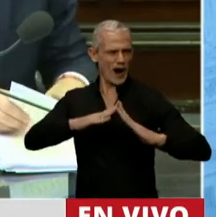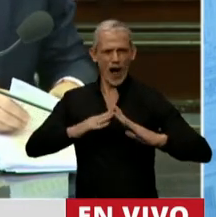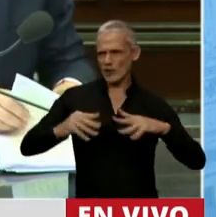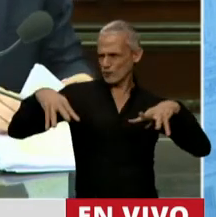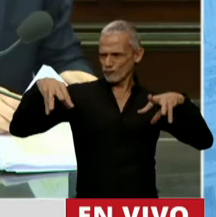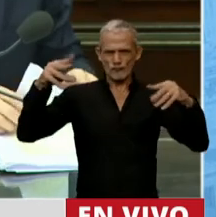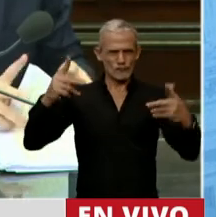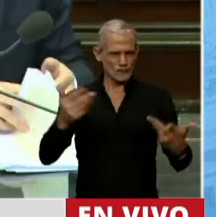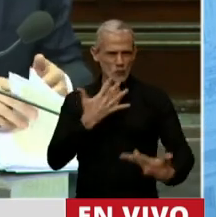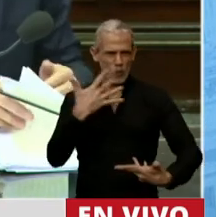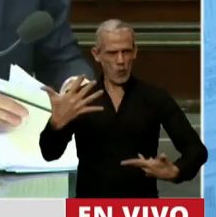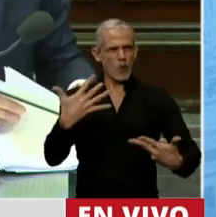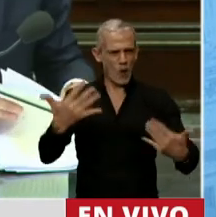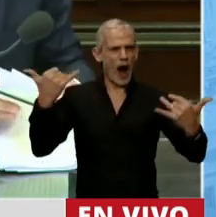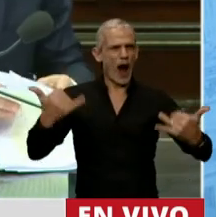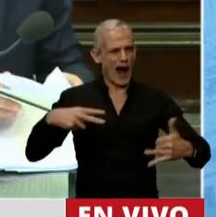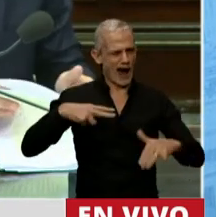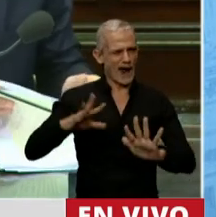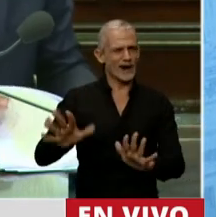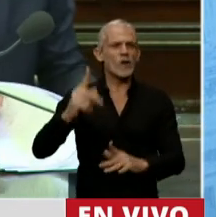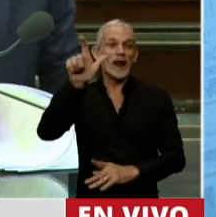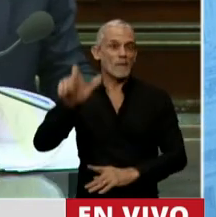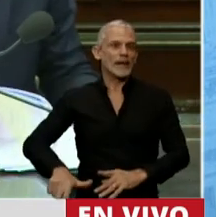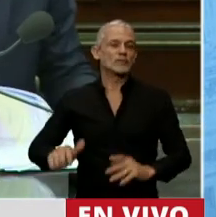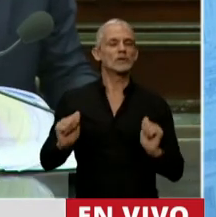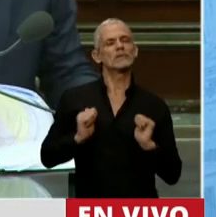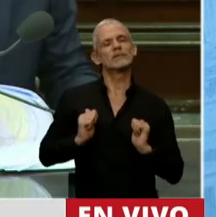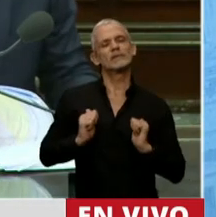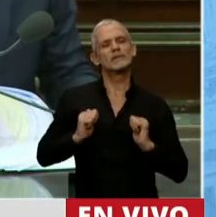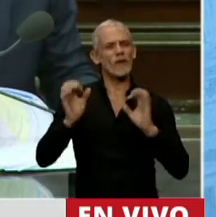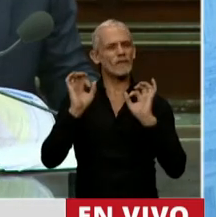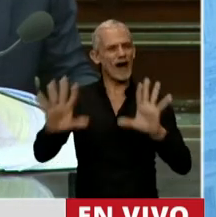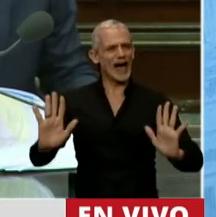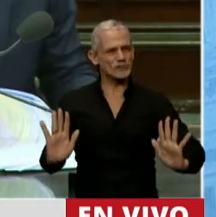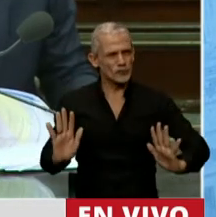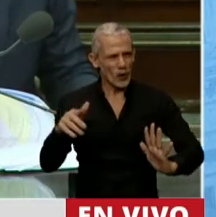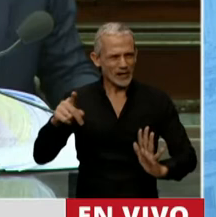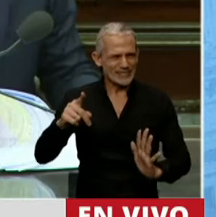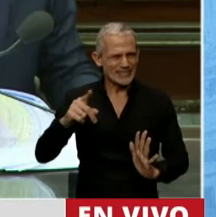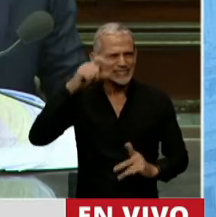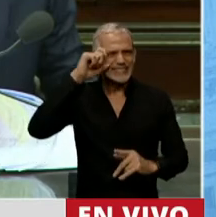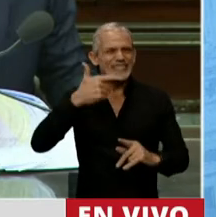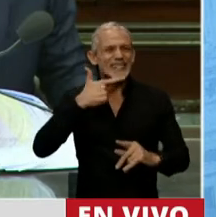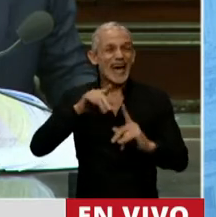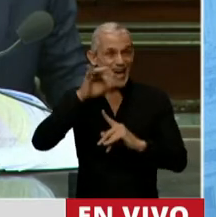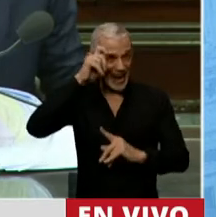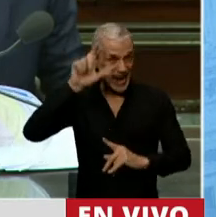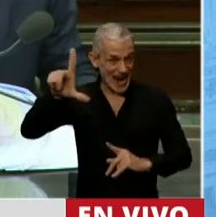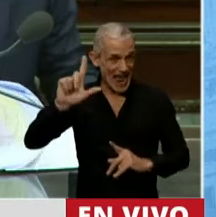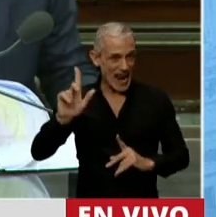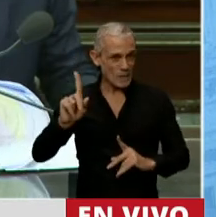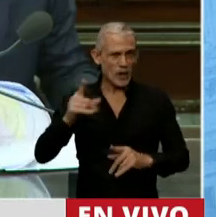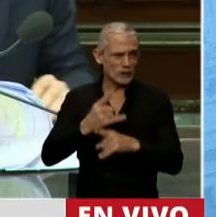alguien descansaba bastante tiempo en sus vacaciones y no vacaciones, pero ignoraban nuestra